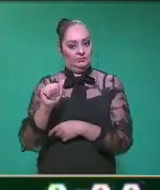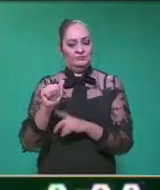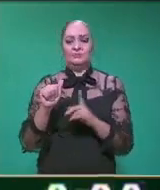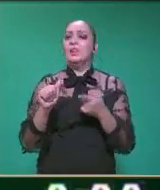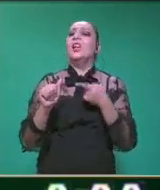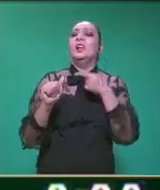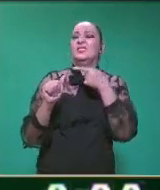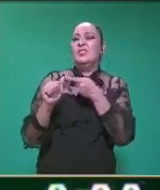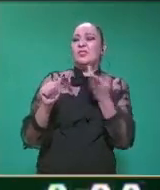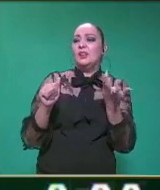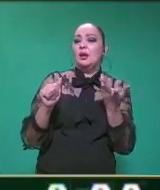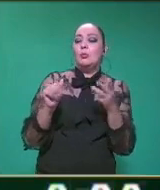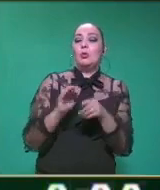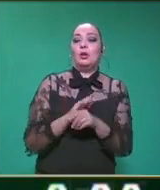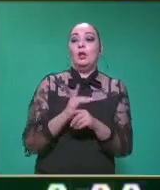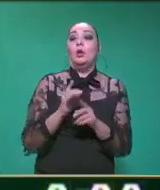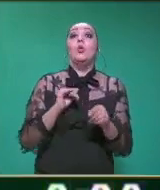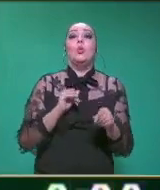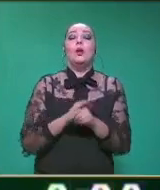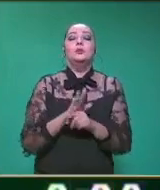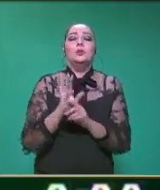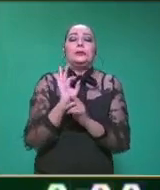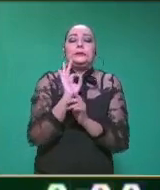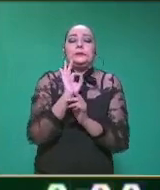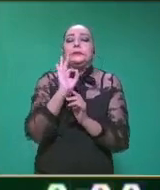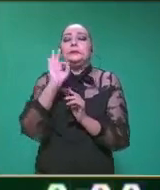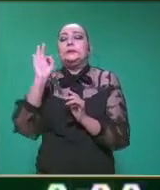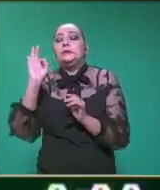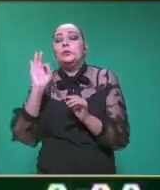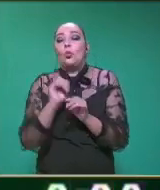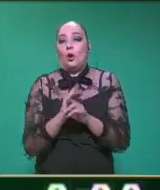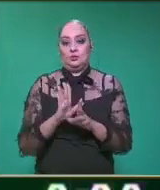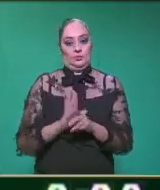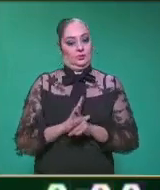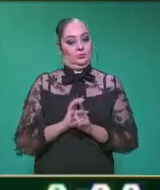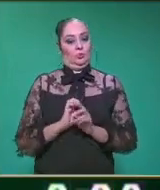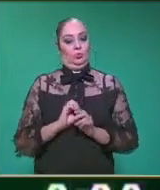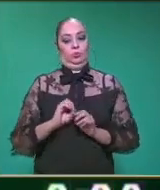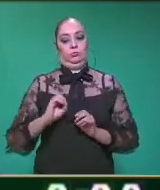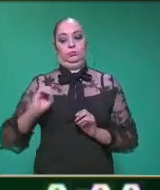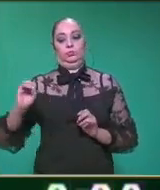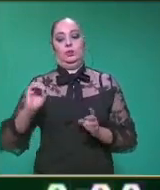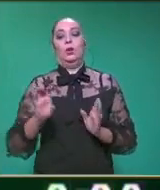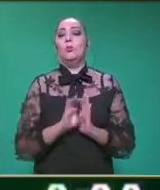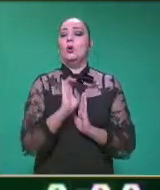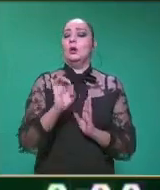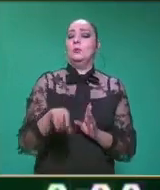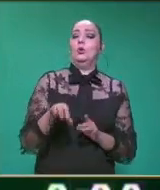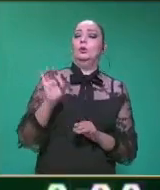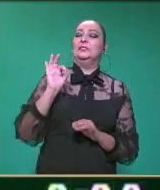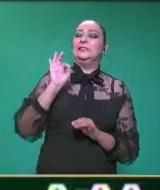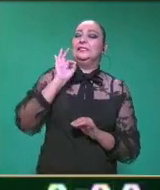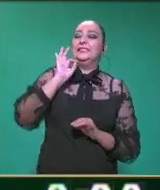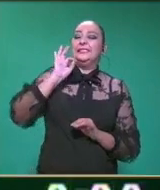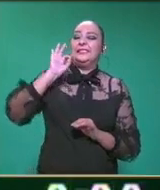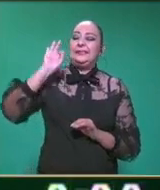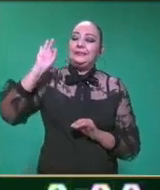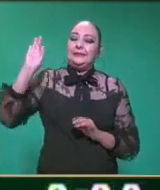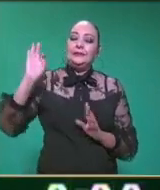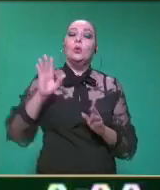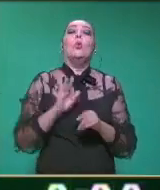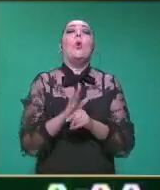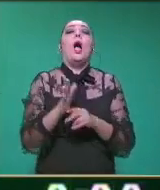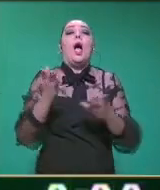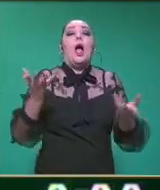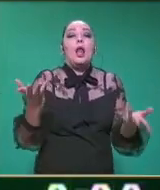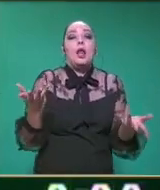nos dice qué sonidos son agudos y qué sonidos son graves. Dame un ejemplo, dime un ejemplo de un sonido o algo que produzca sonido agudo,